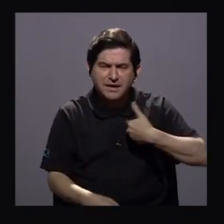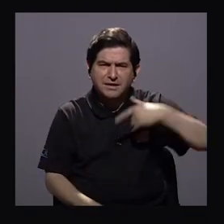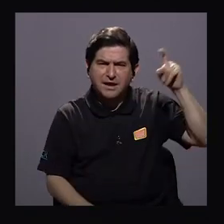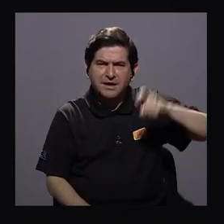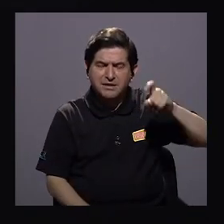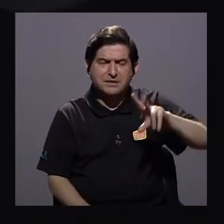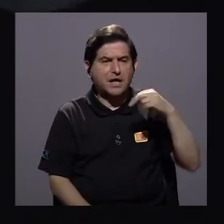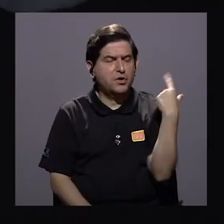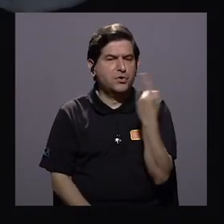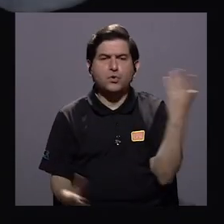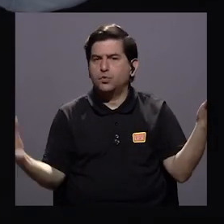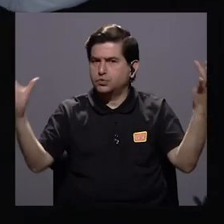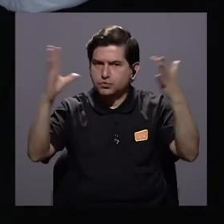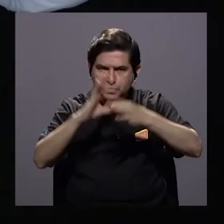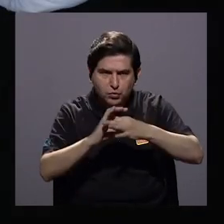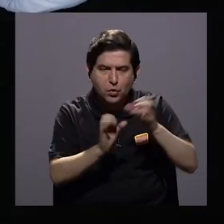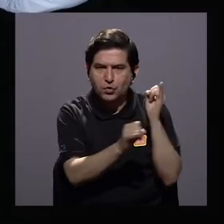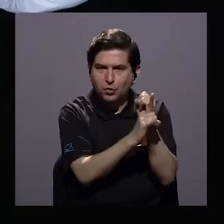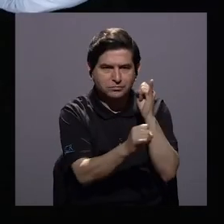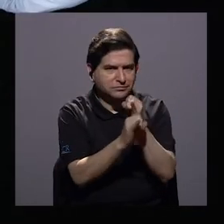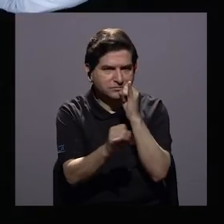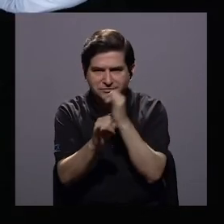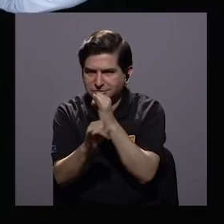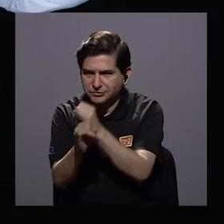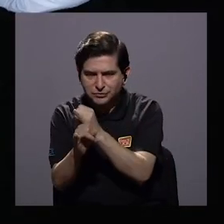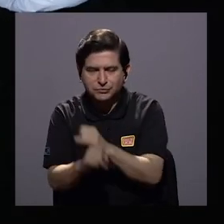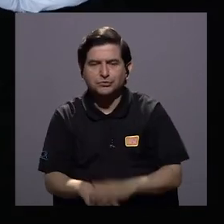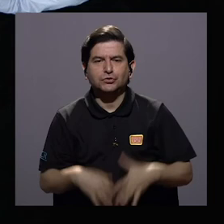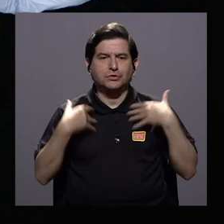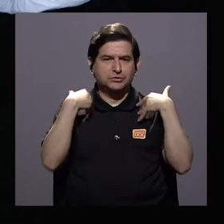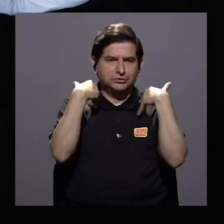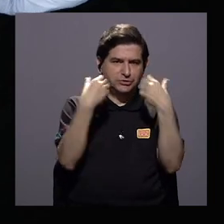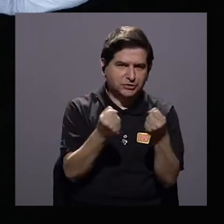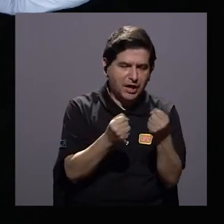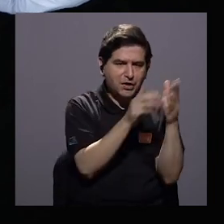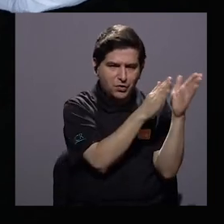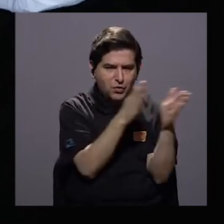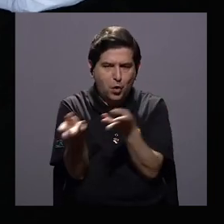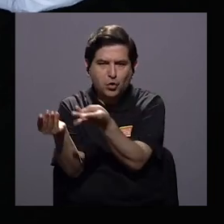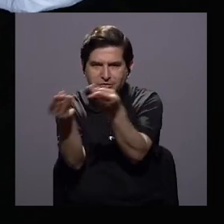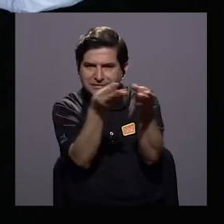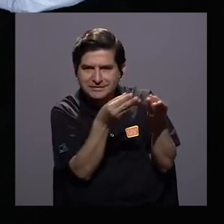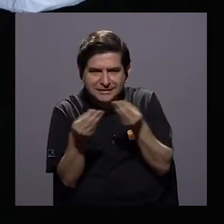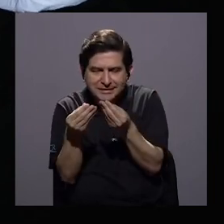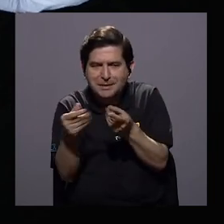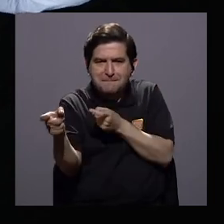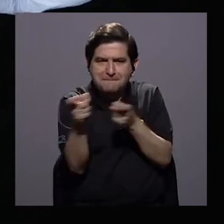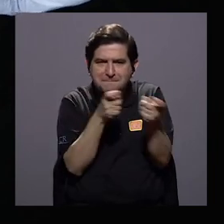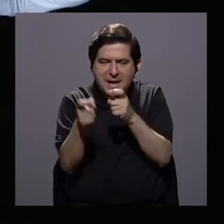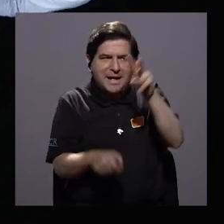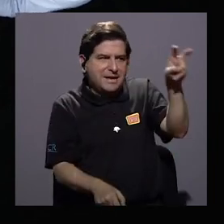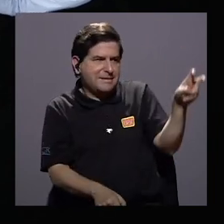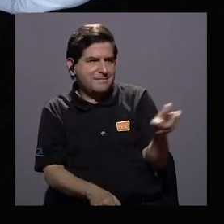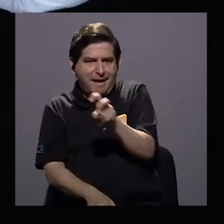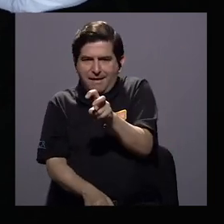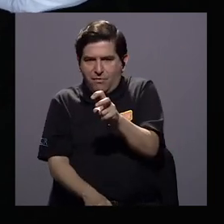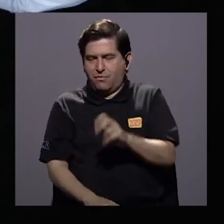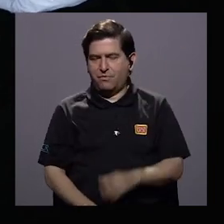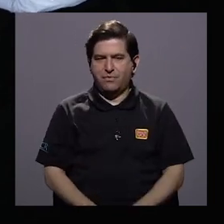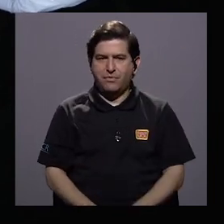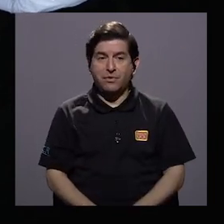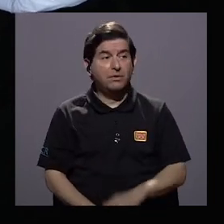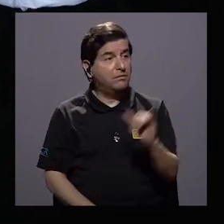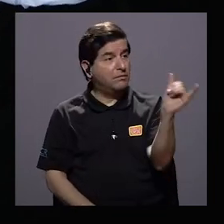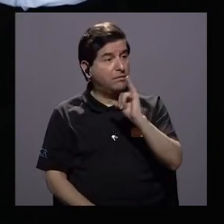necesitamos tener no solo articulación entre las instituciones de salud de ordenamiento del territorio de manejo del transporte